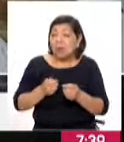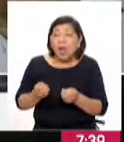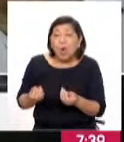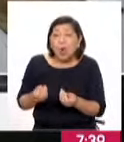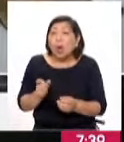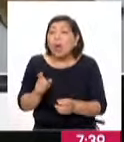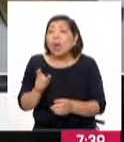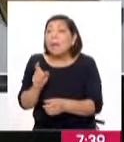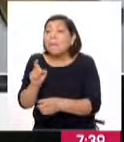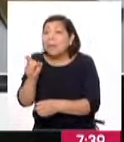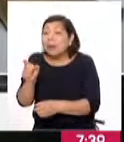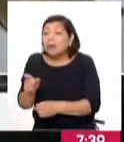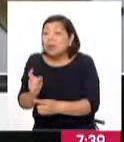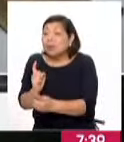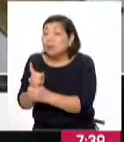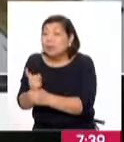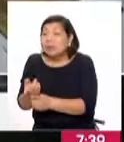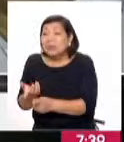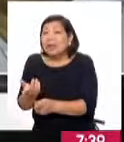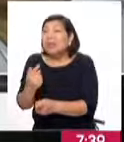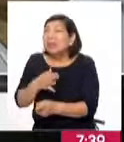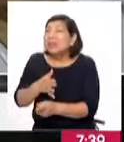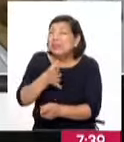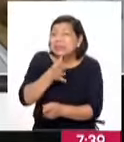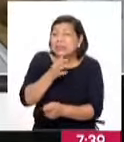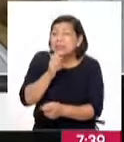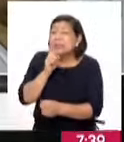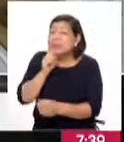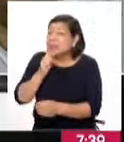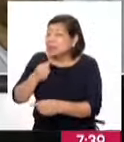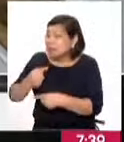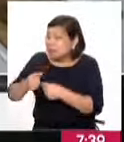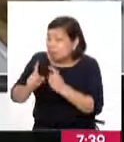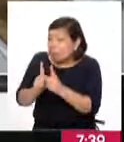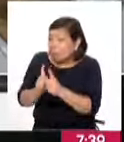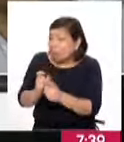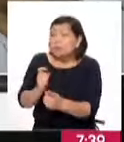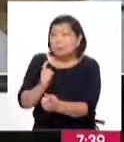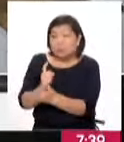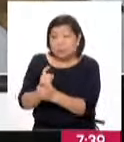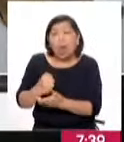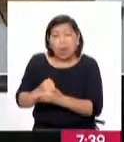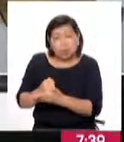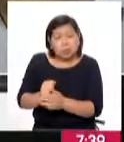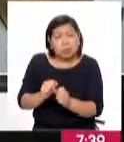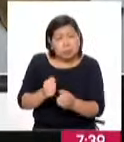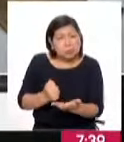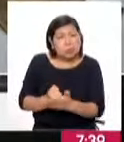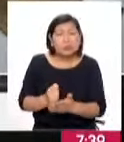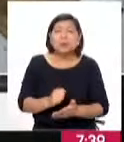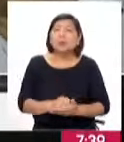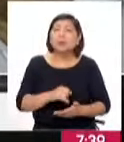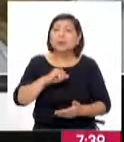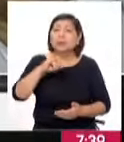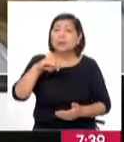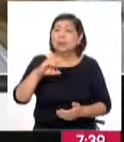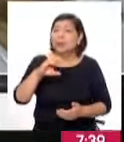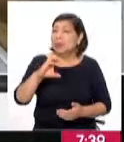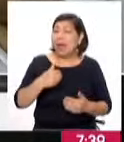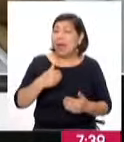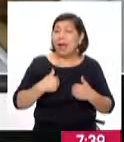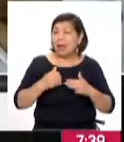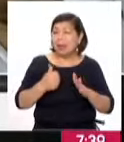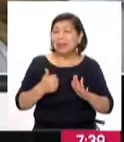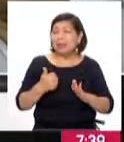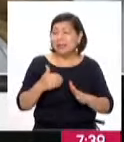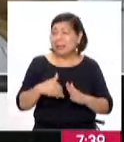a todas las personas, dando las consultas necesarias. Y en el caso específico de Juliaca, todos son mayores de